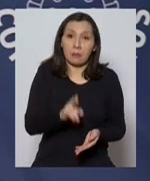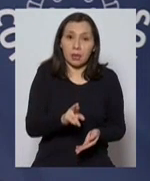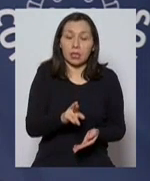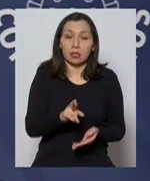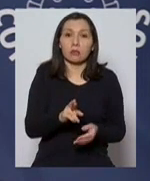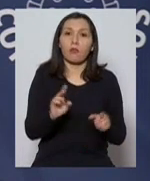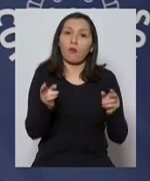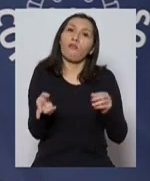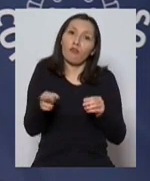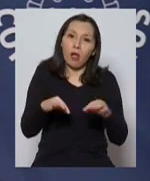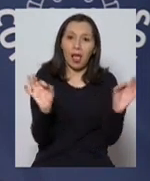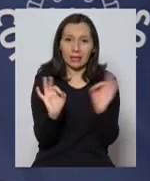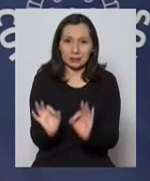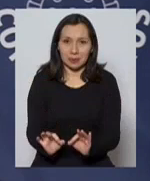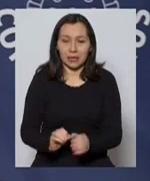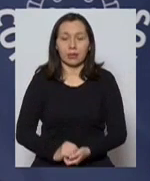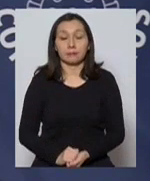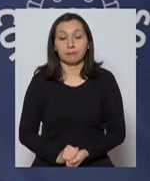re-explico.